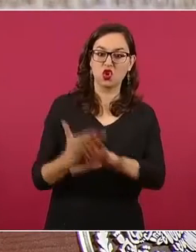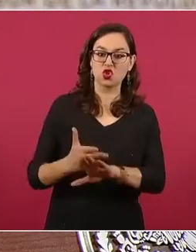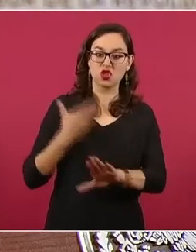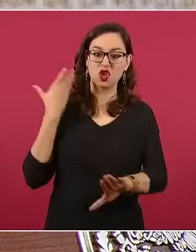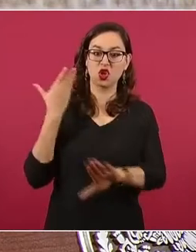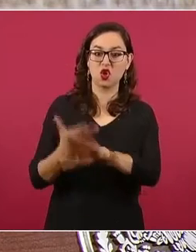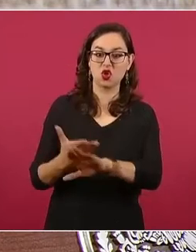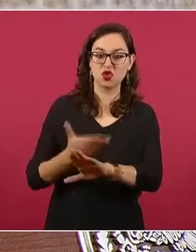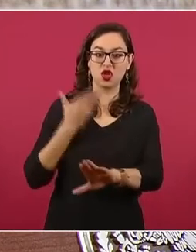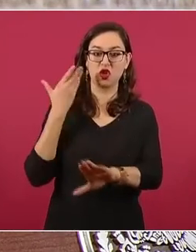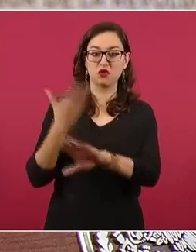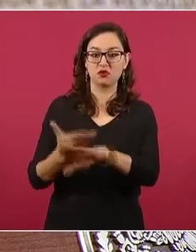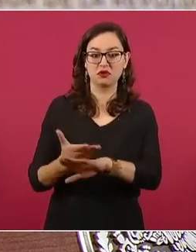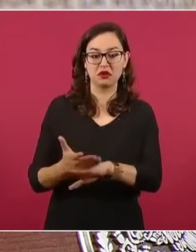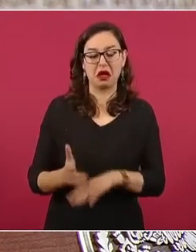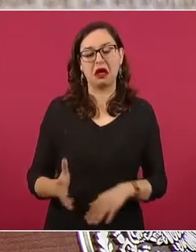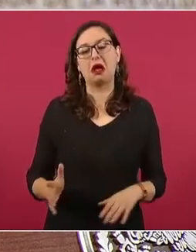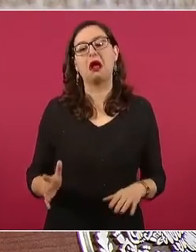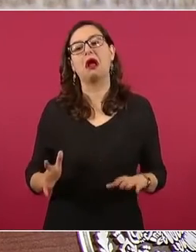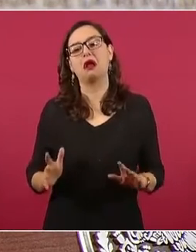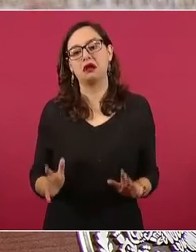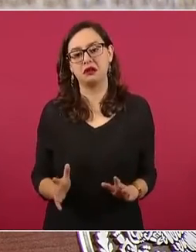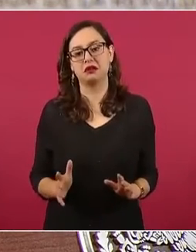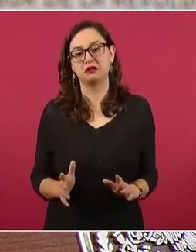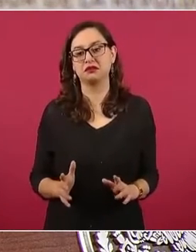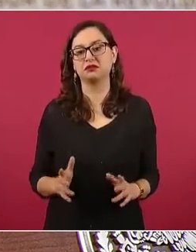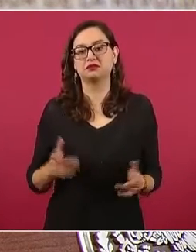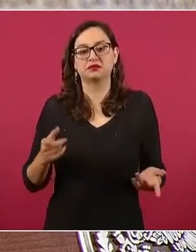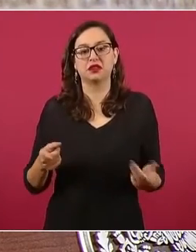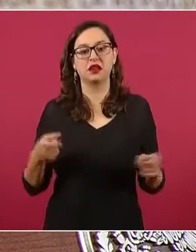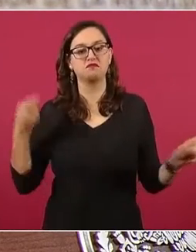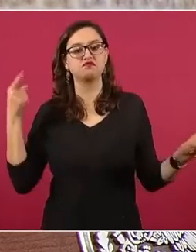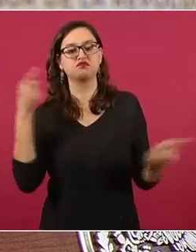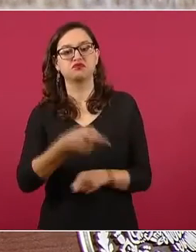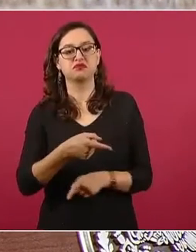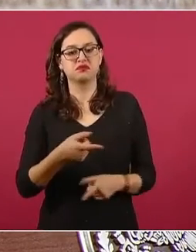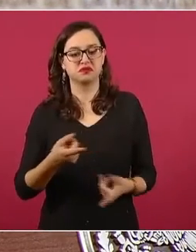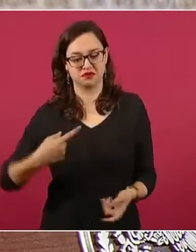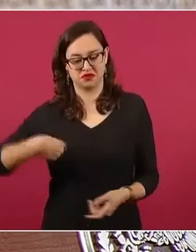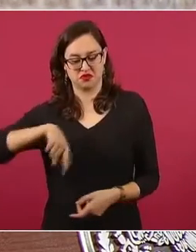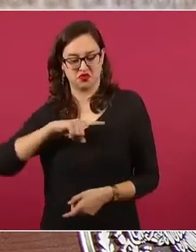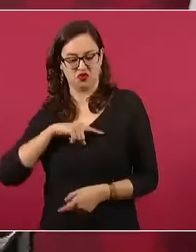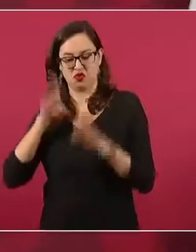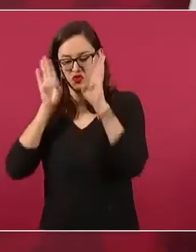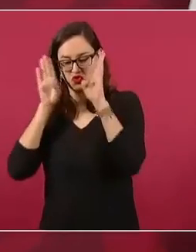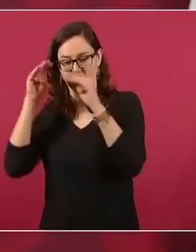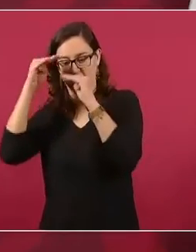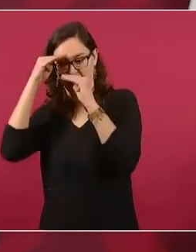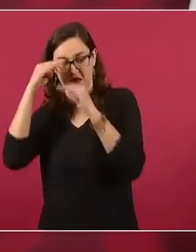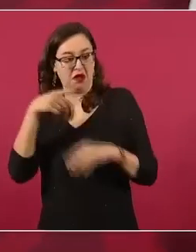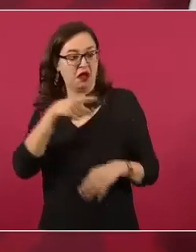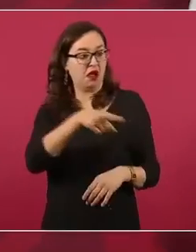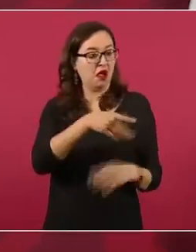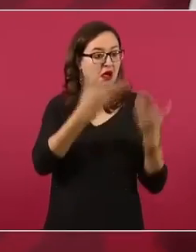también con lo mismo que dicen los conservadores, son iguales, creen que con eso